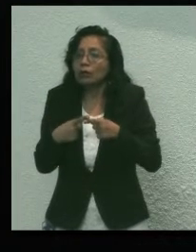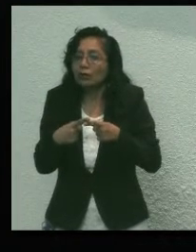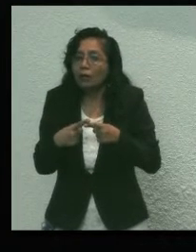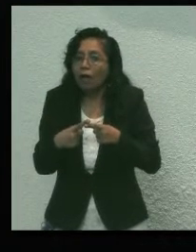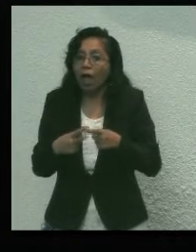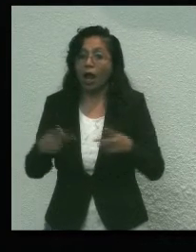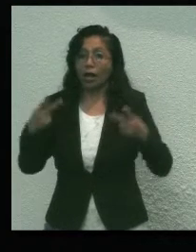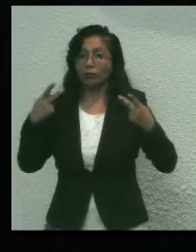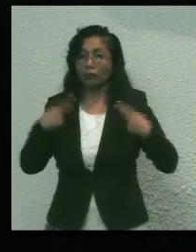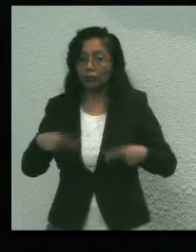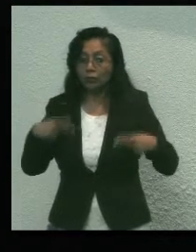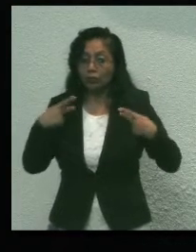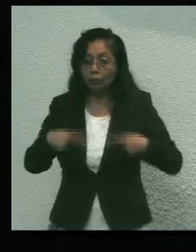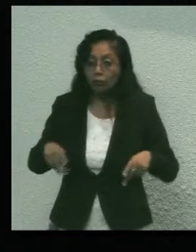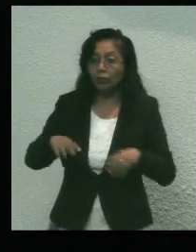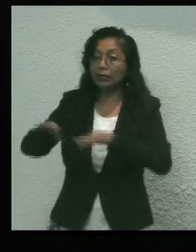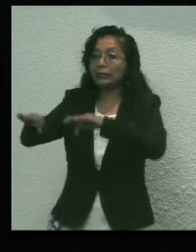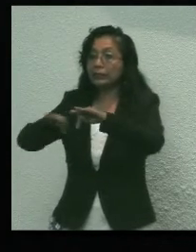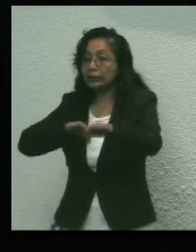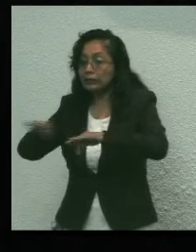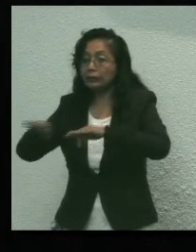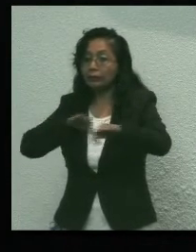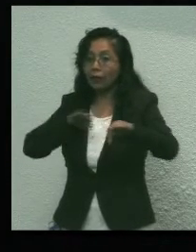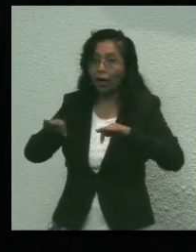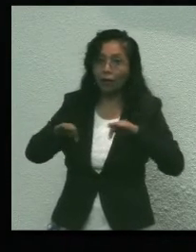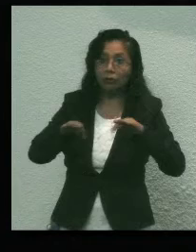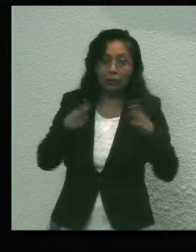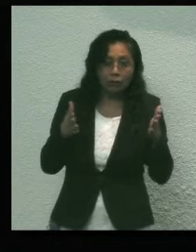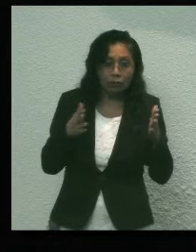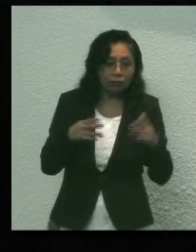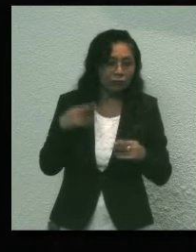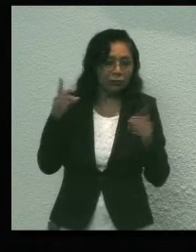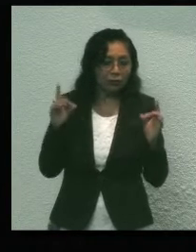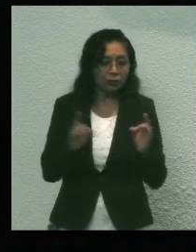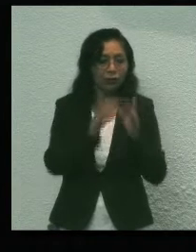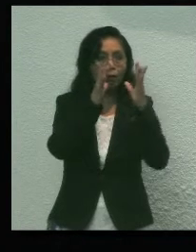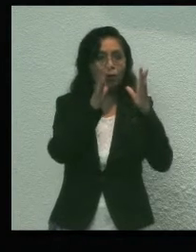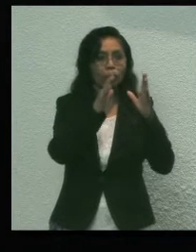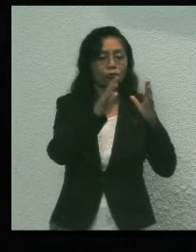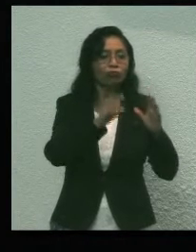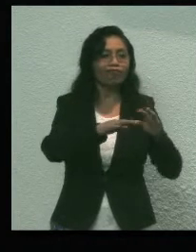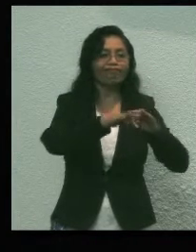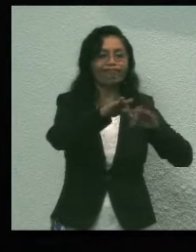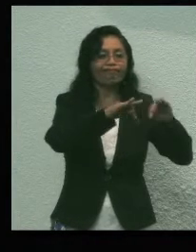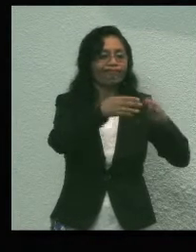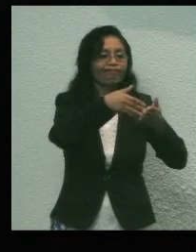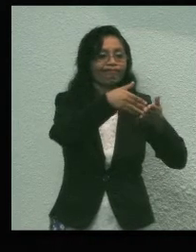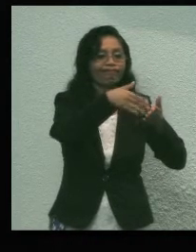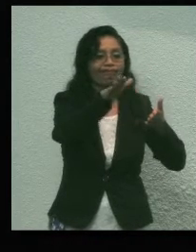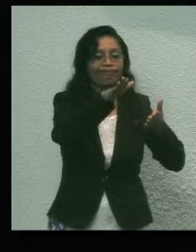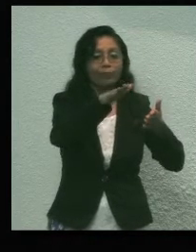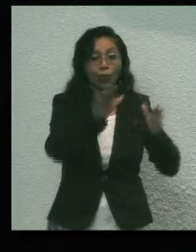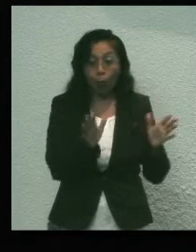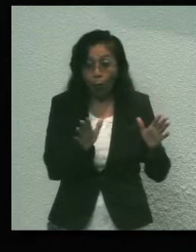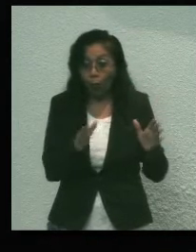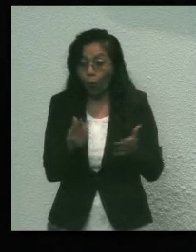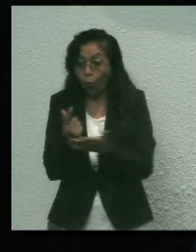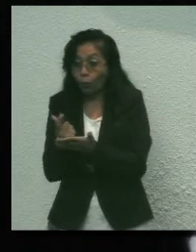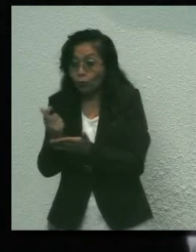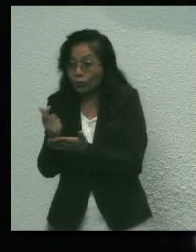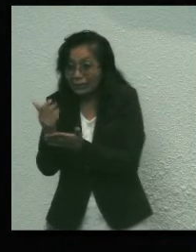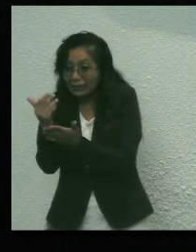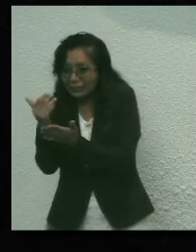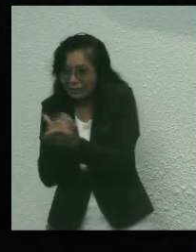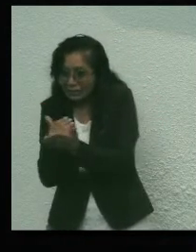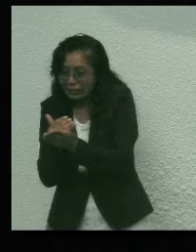miles de trabajadores que de la noche a la mañana perdieron su empleo, hubieron reducidos sustancialmente